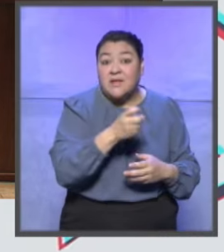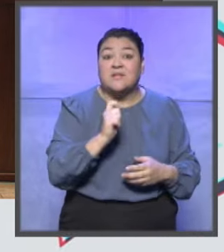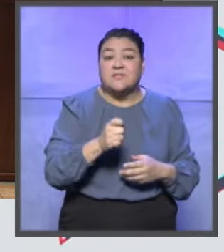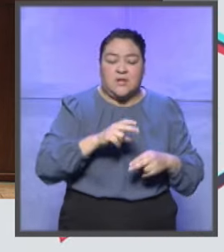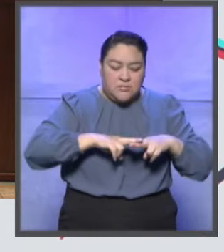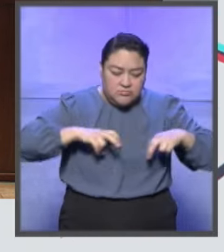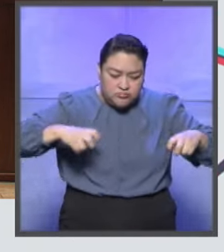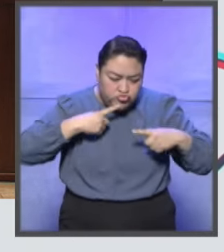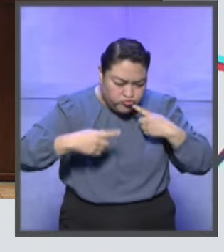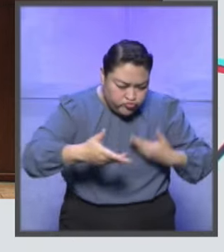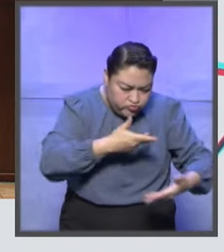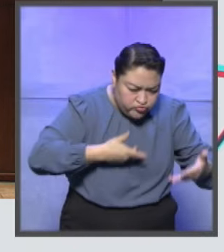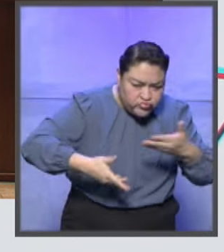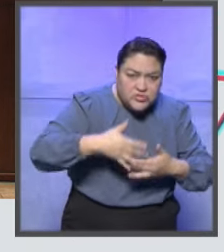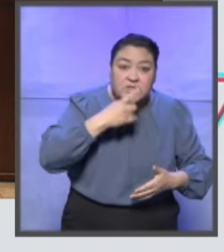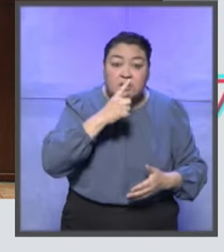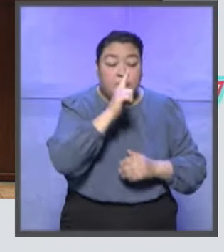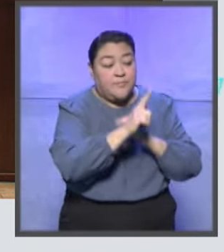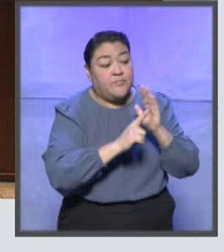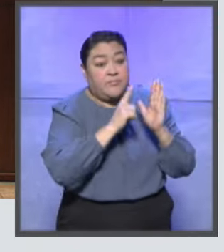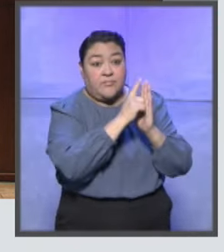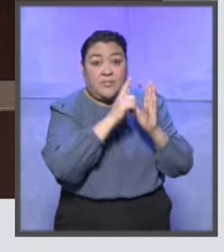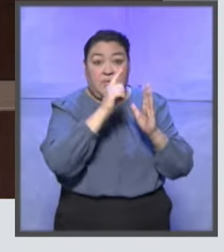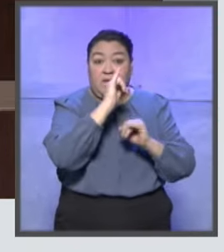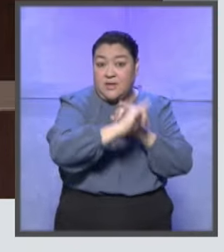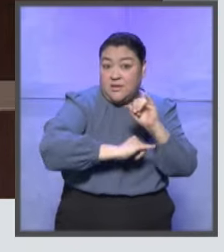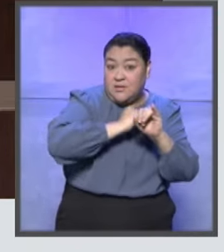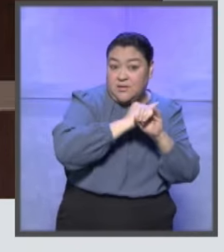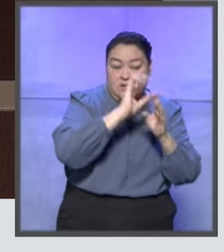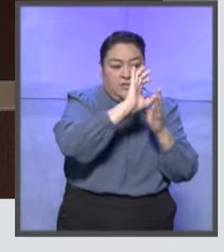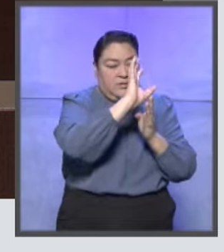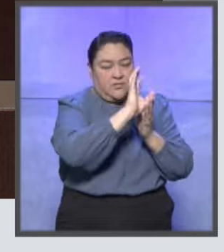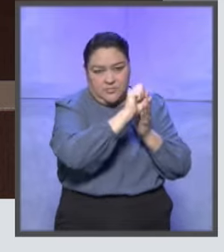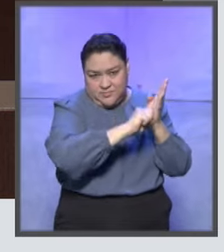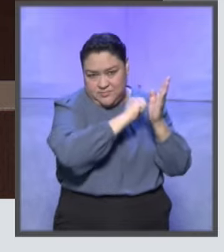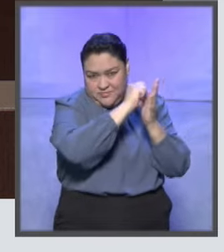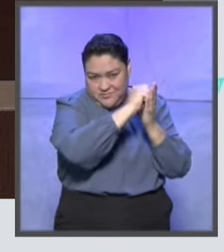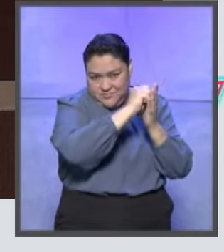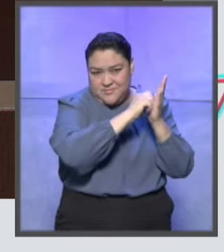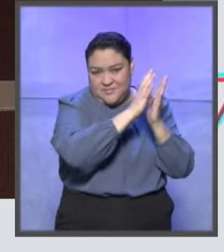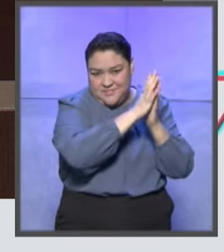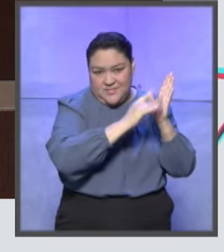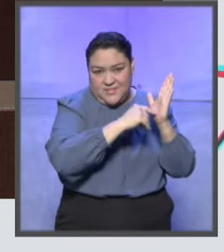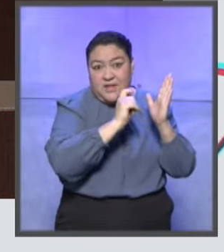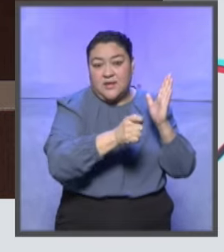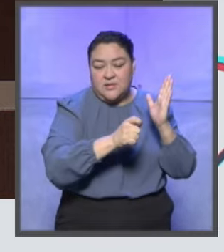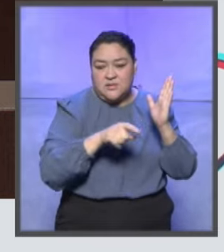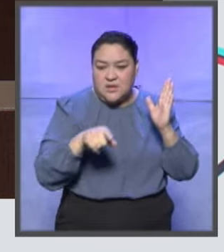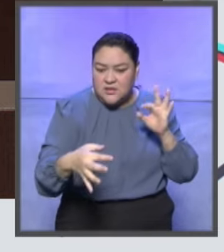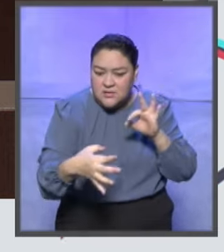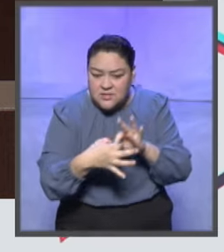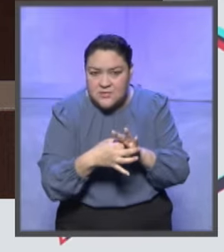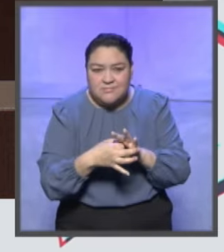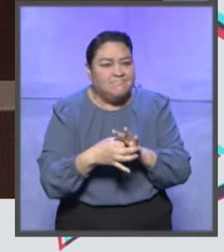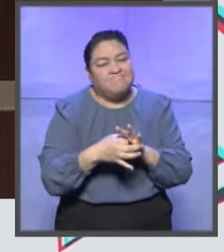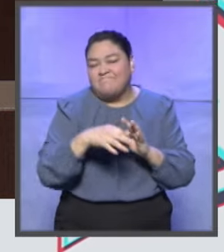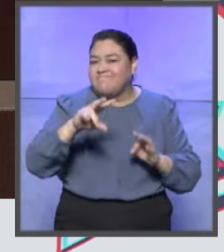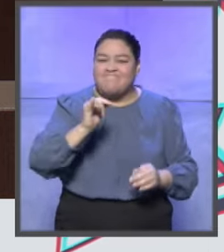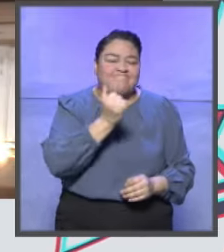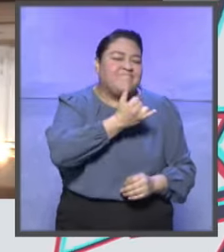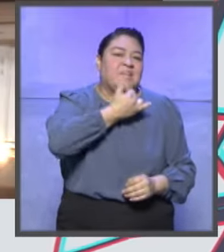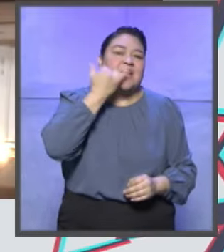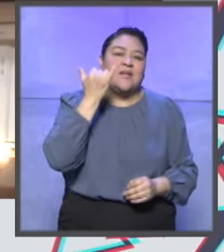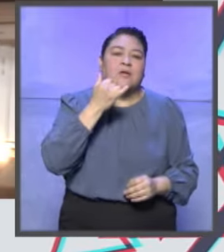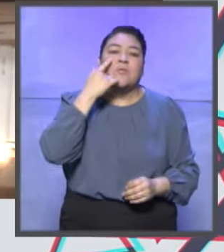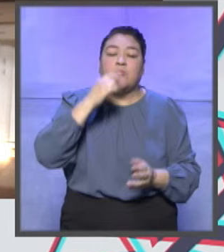Al respecto, el Pleno consideró que del marco convencional, constitucional y legal, la medida no es idónea, no es idónea porque